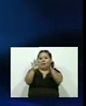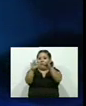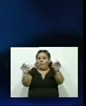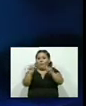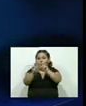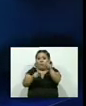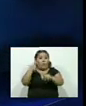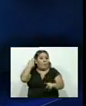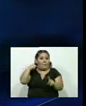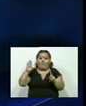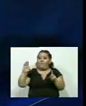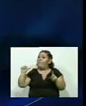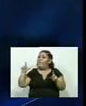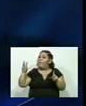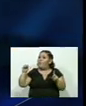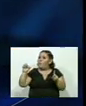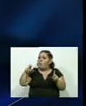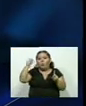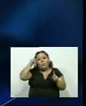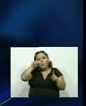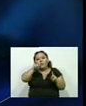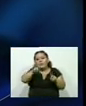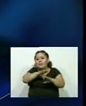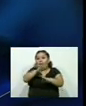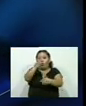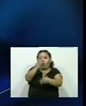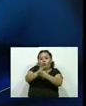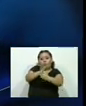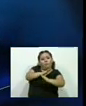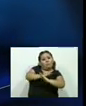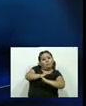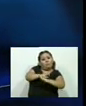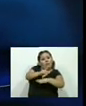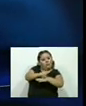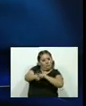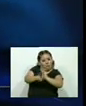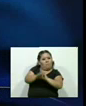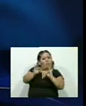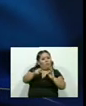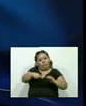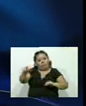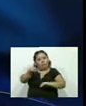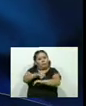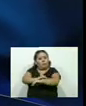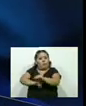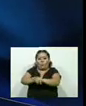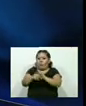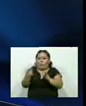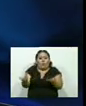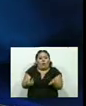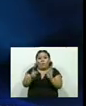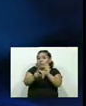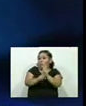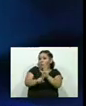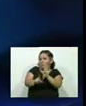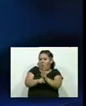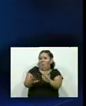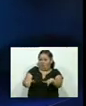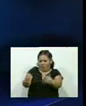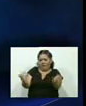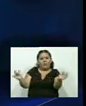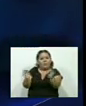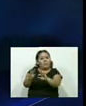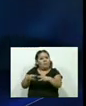Balmore Barrera comenta lo siguiente, desaforar a los funcionarios y arrestarlos. No hay motivo justificado para reunirse con terroristas